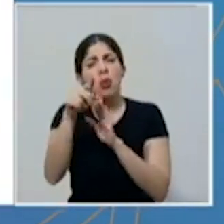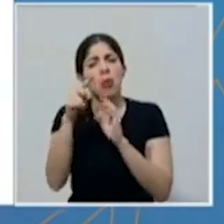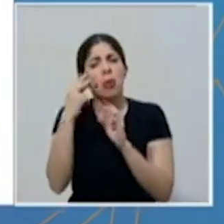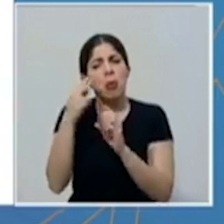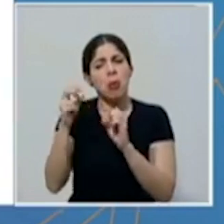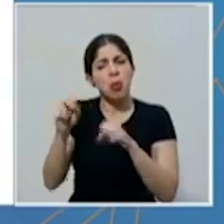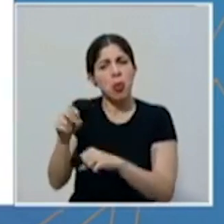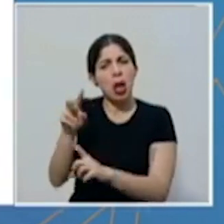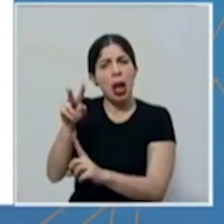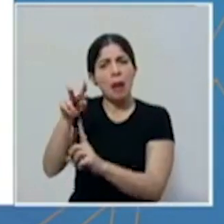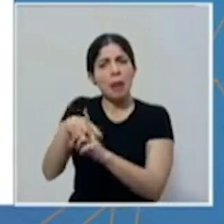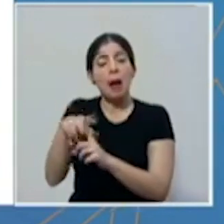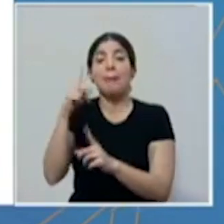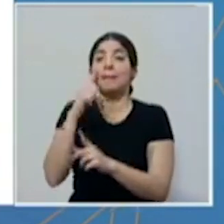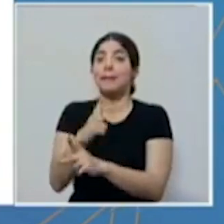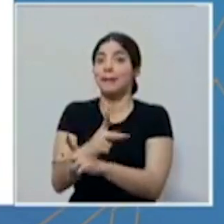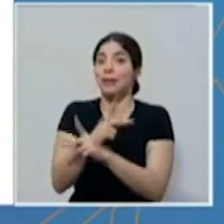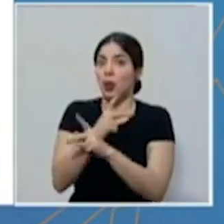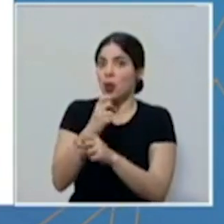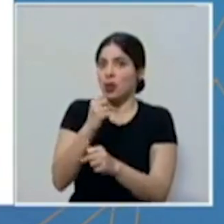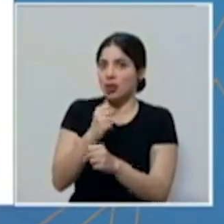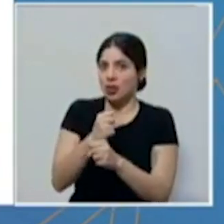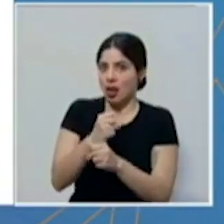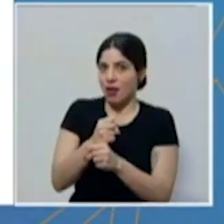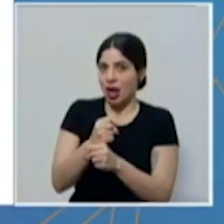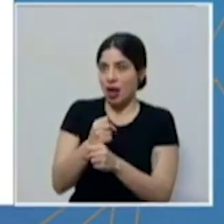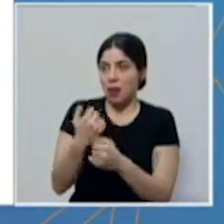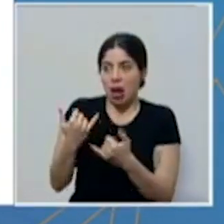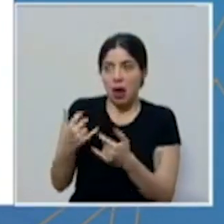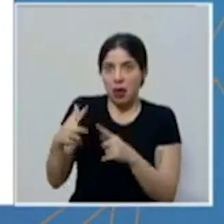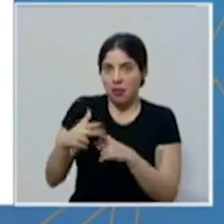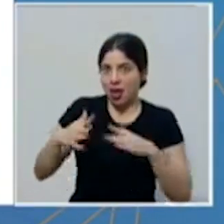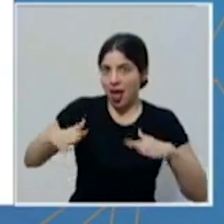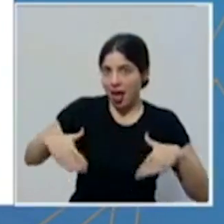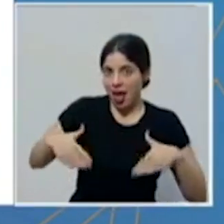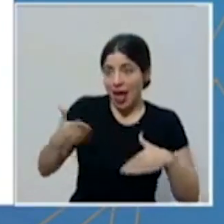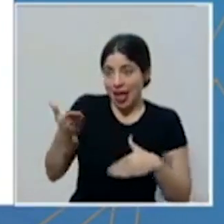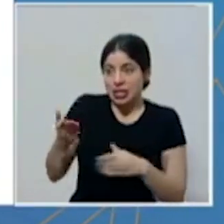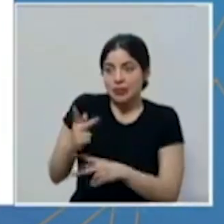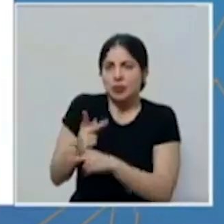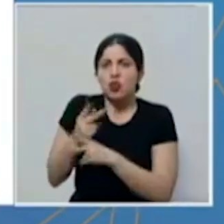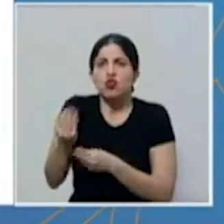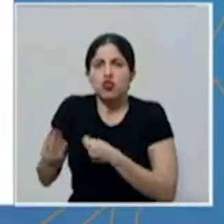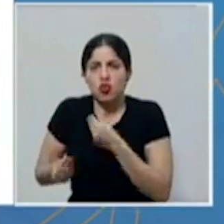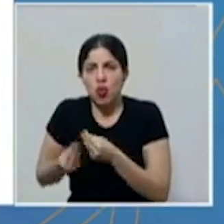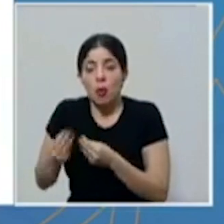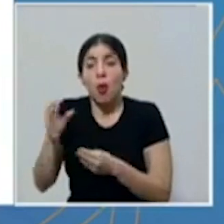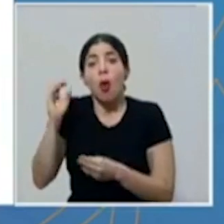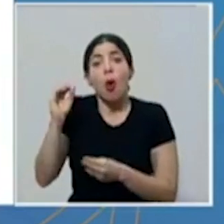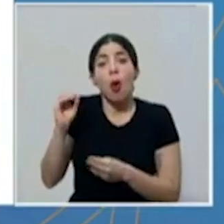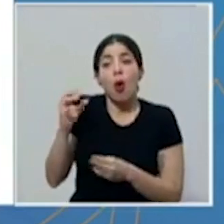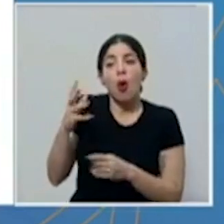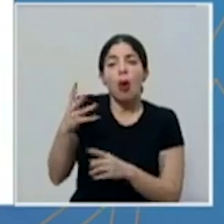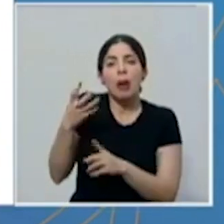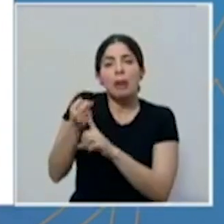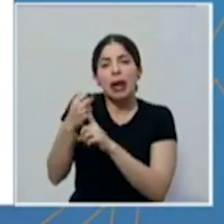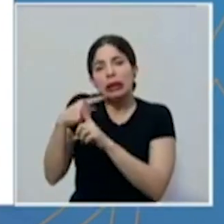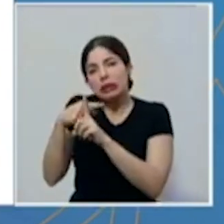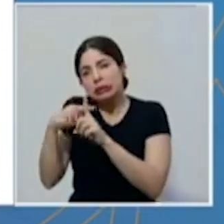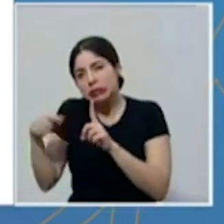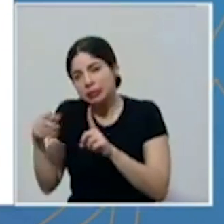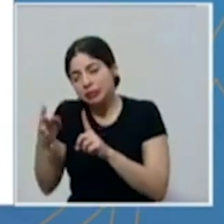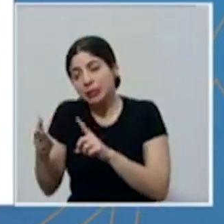para proteger los empleos que hasta el momento no se han visto afectados por la pandemia o han sufrido una afectación parcial